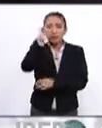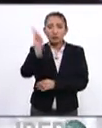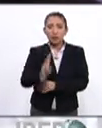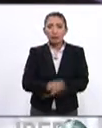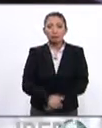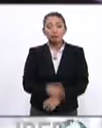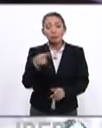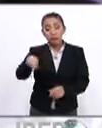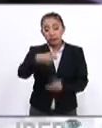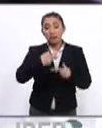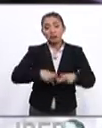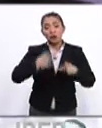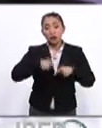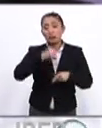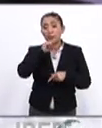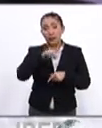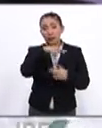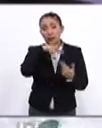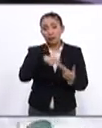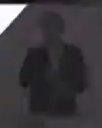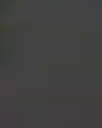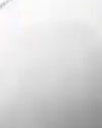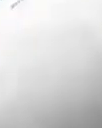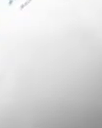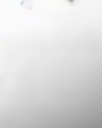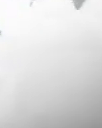Venezuela, para los venezolanos y para la región.